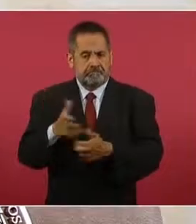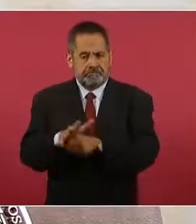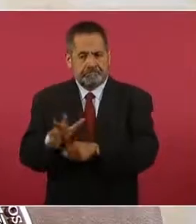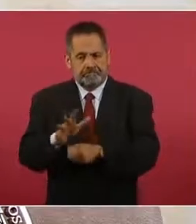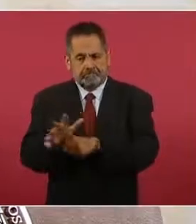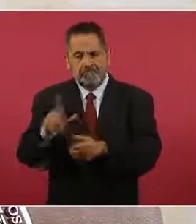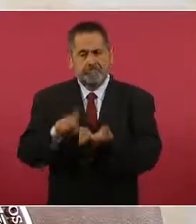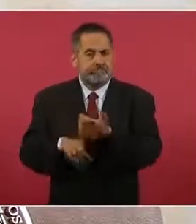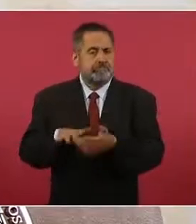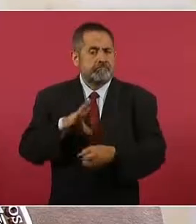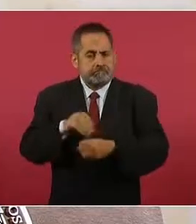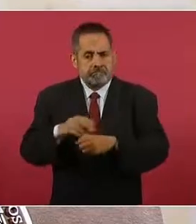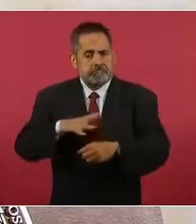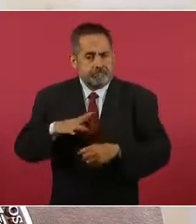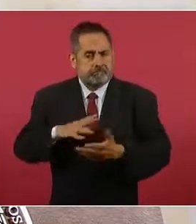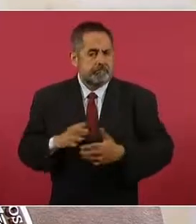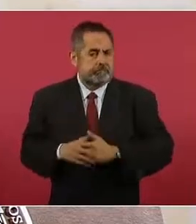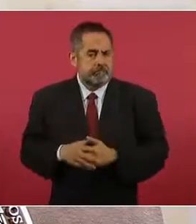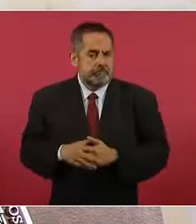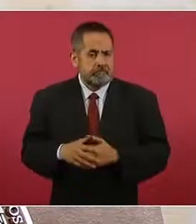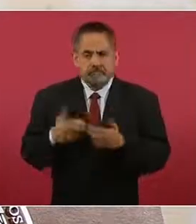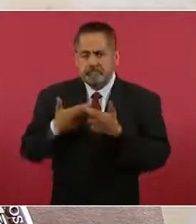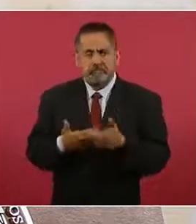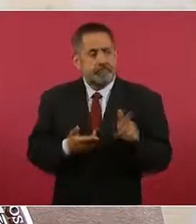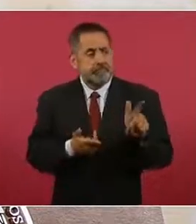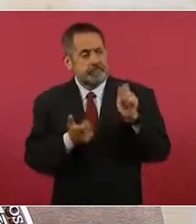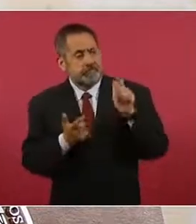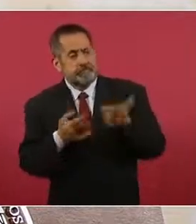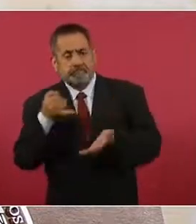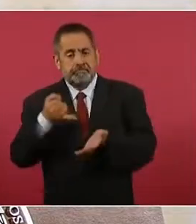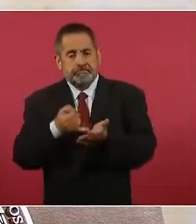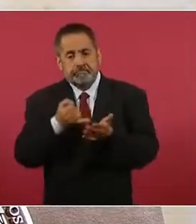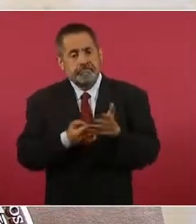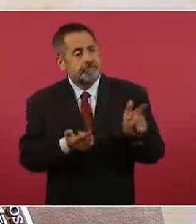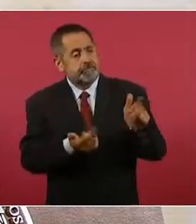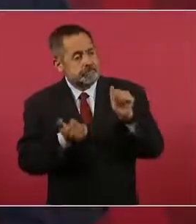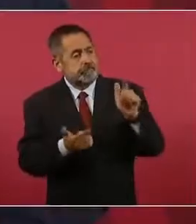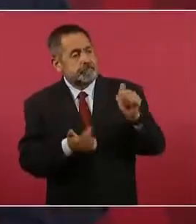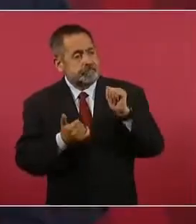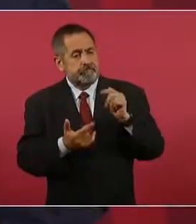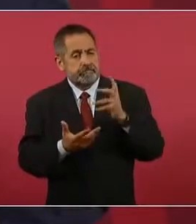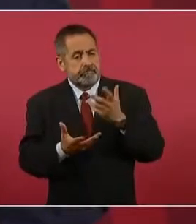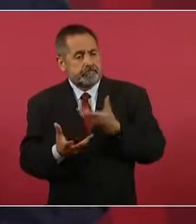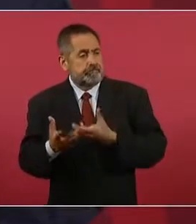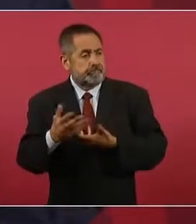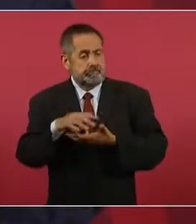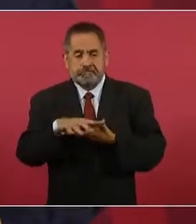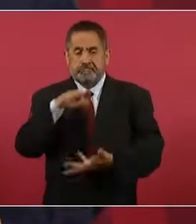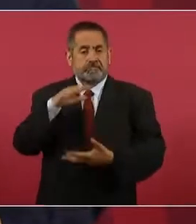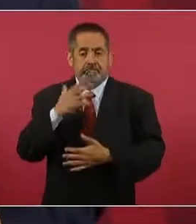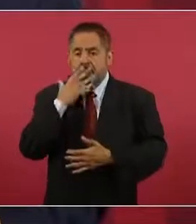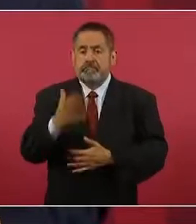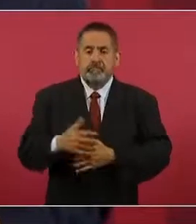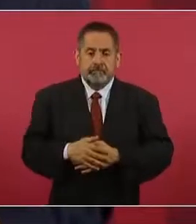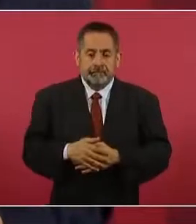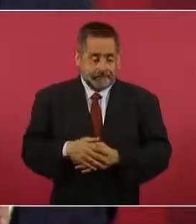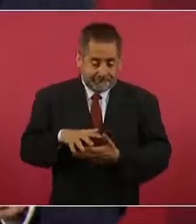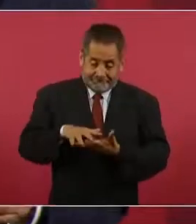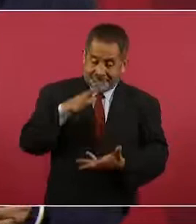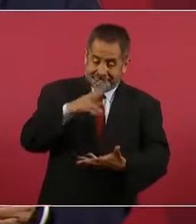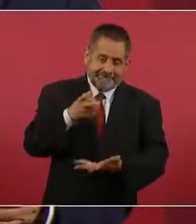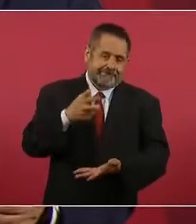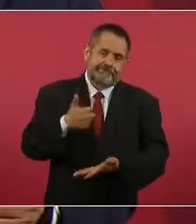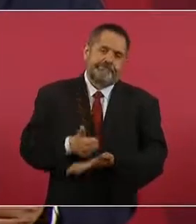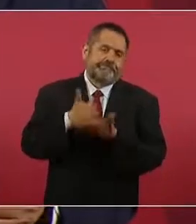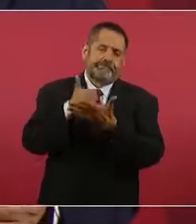una buena recaudación, todo eso nos ayuda. Entonces,